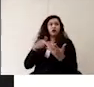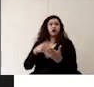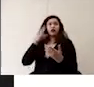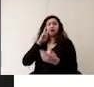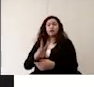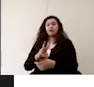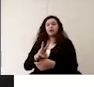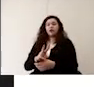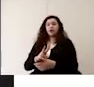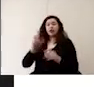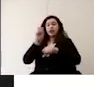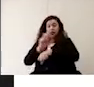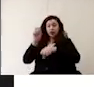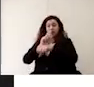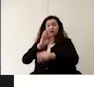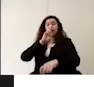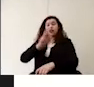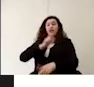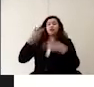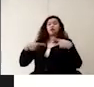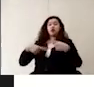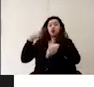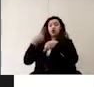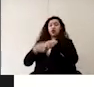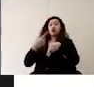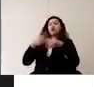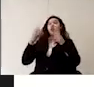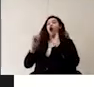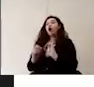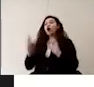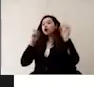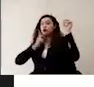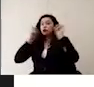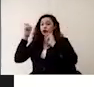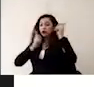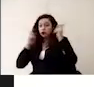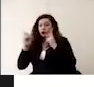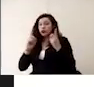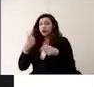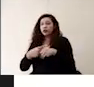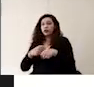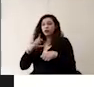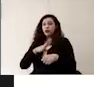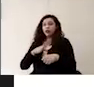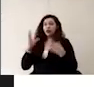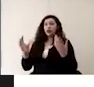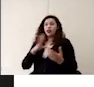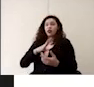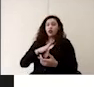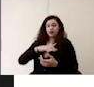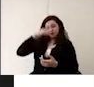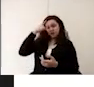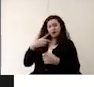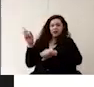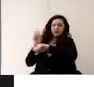reporte diario del número de casos sospechosos o confirmados que se presenten en el día